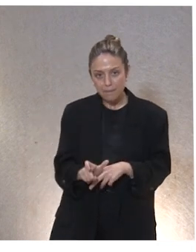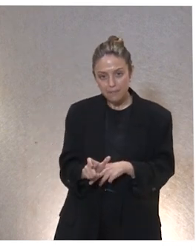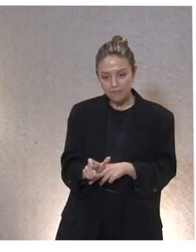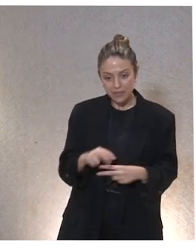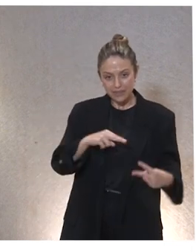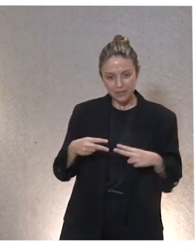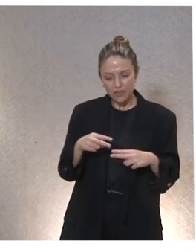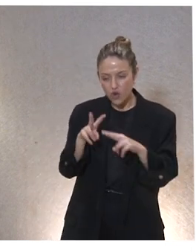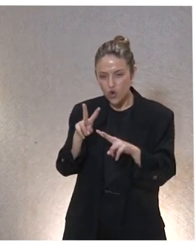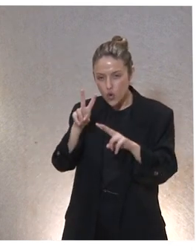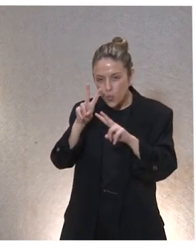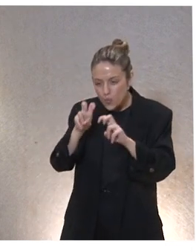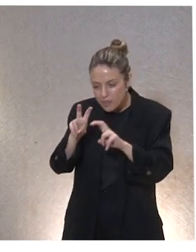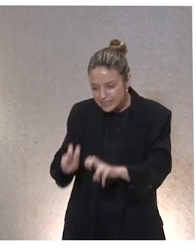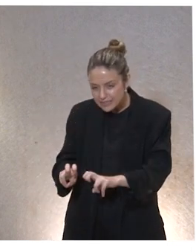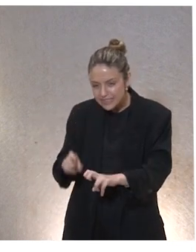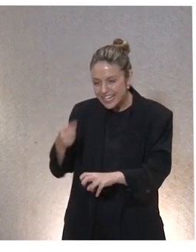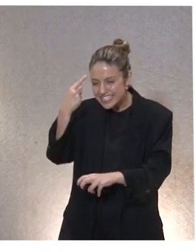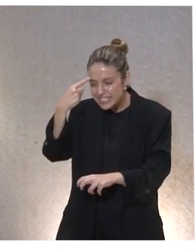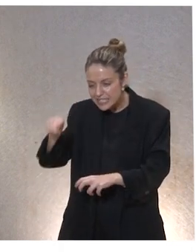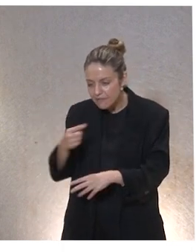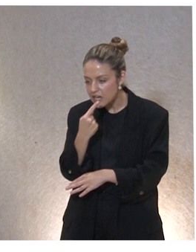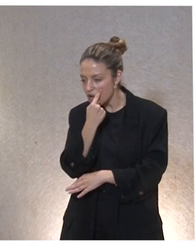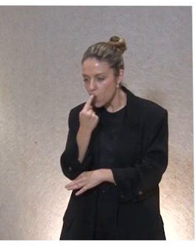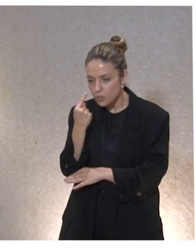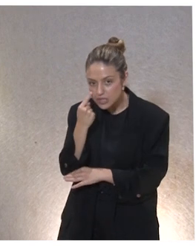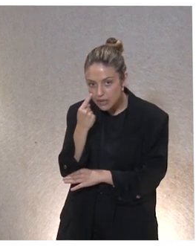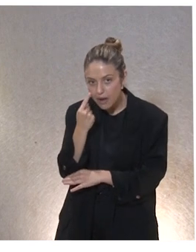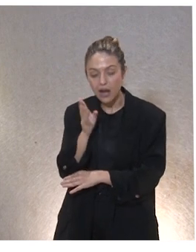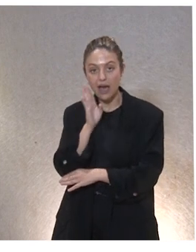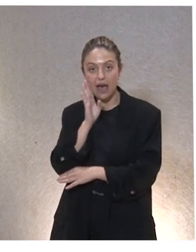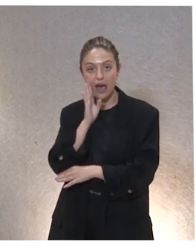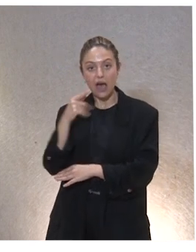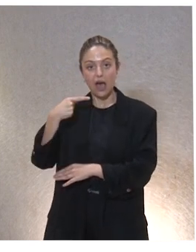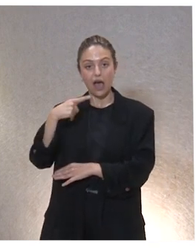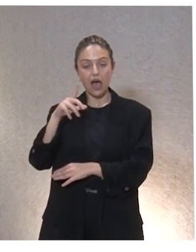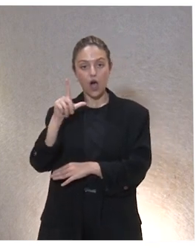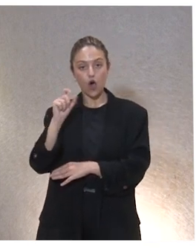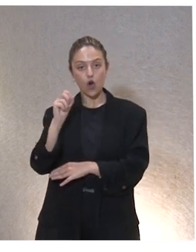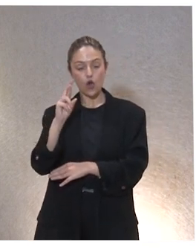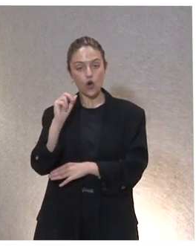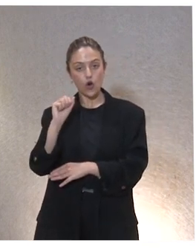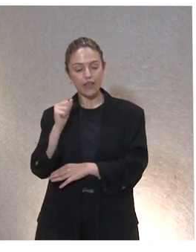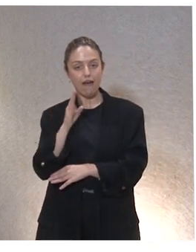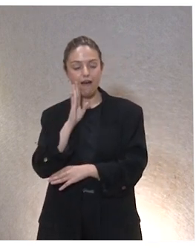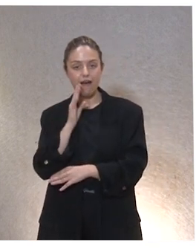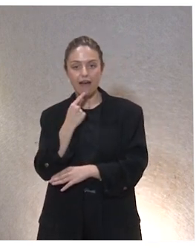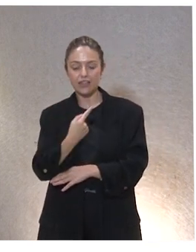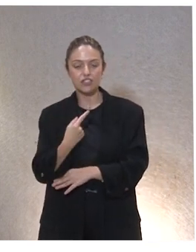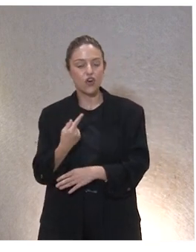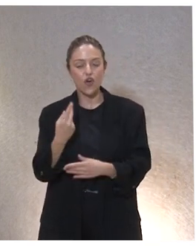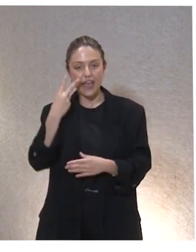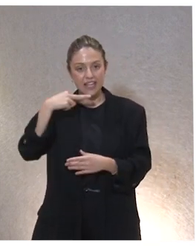conocer saber y sobre todo también muy importante lo que compartían Gloria y San Rafael ofrecer experiencias